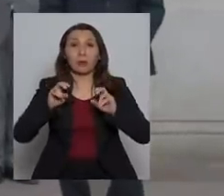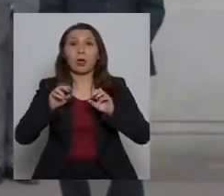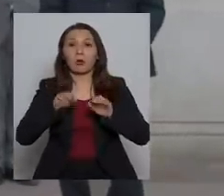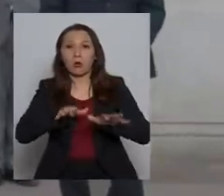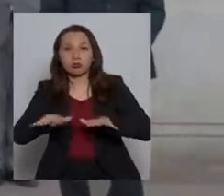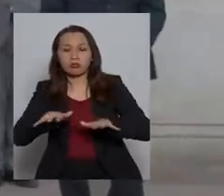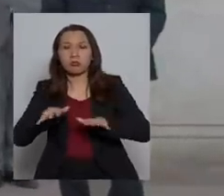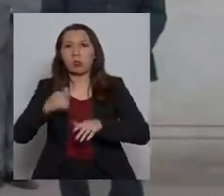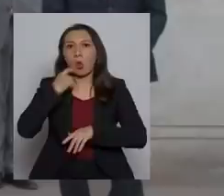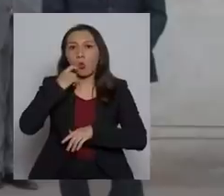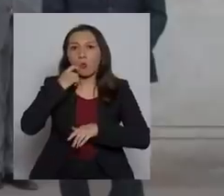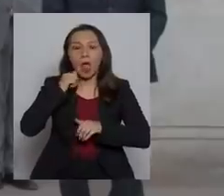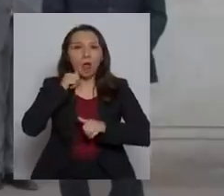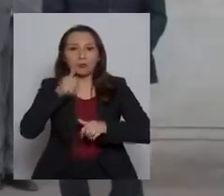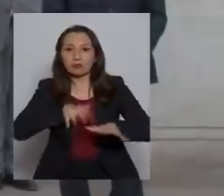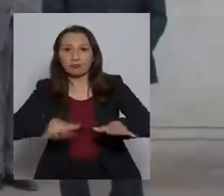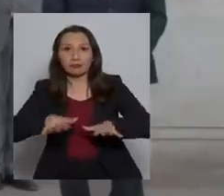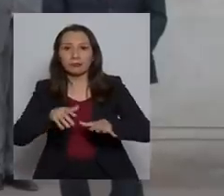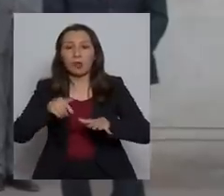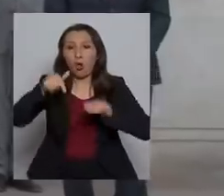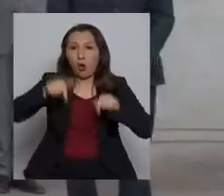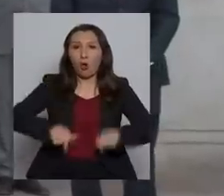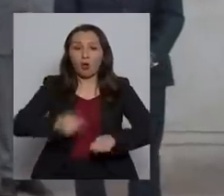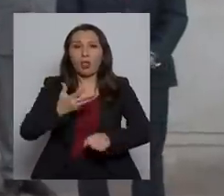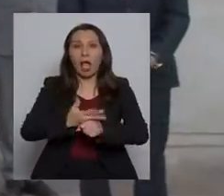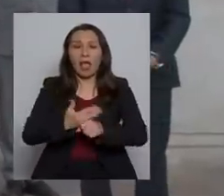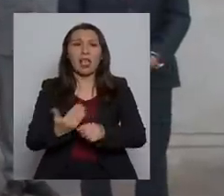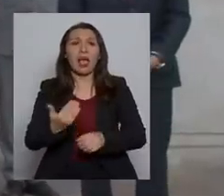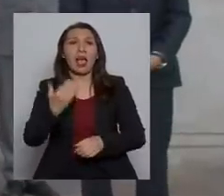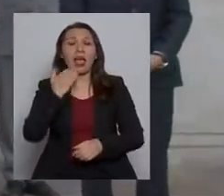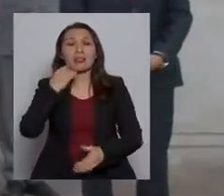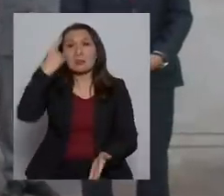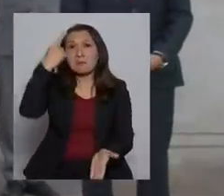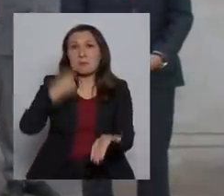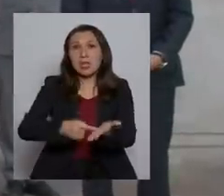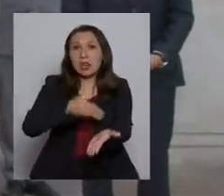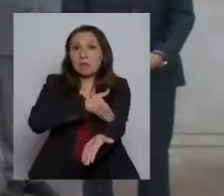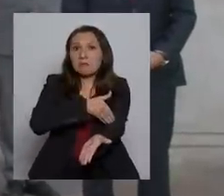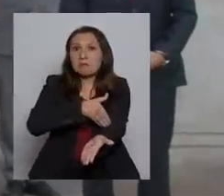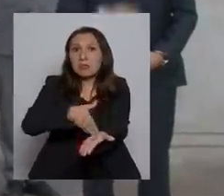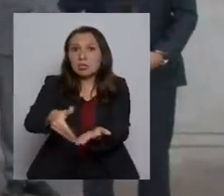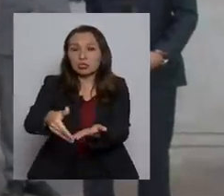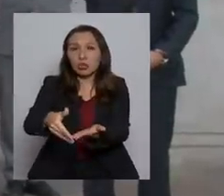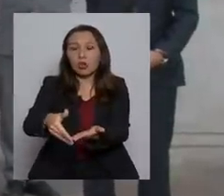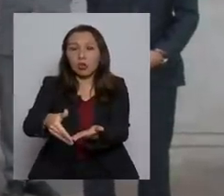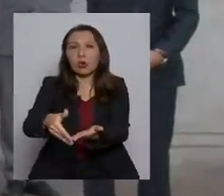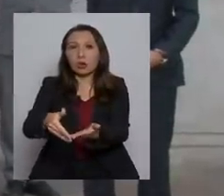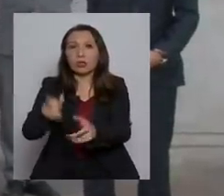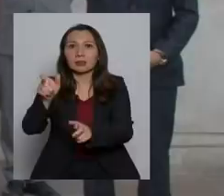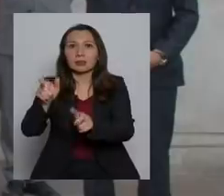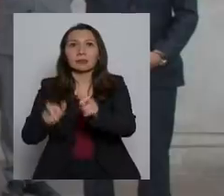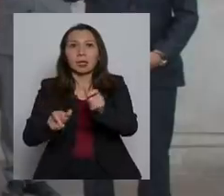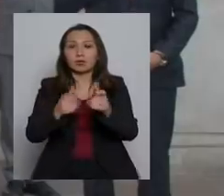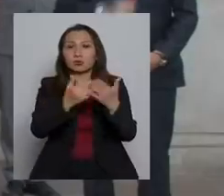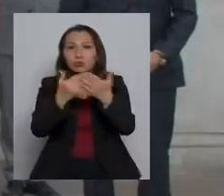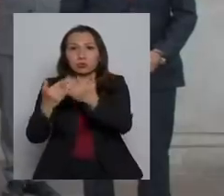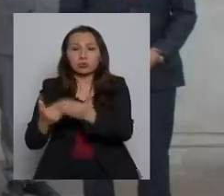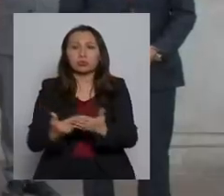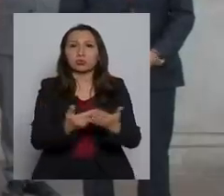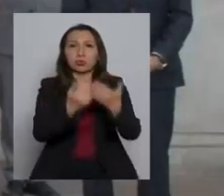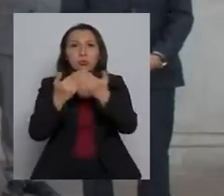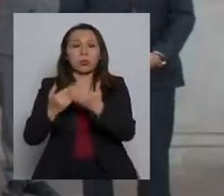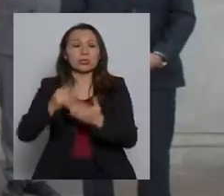del quehacer humano. Hoy tenemos casi mil millones de estudiantes